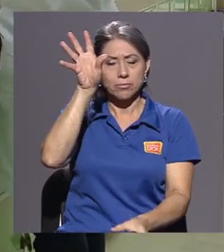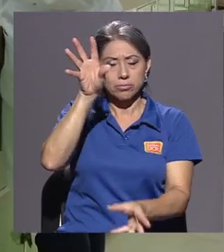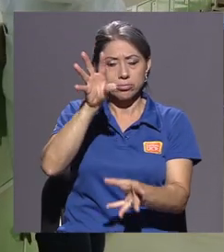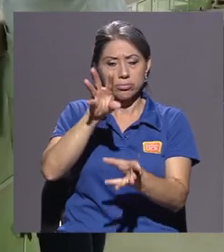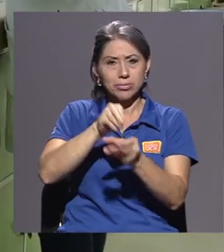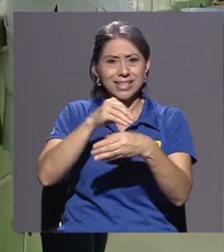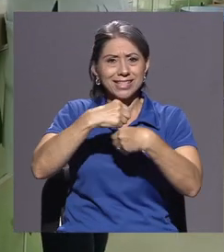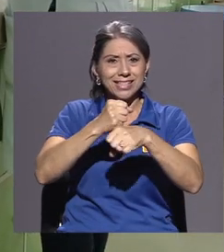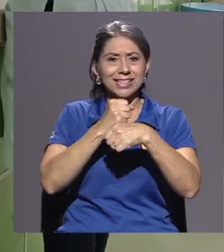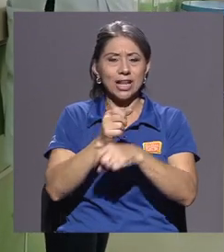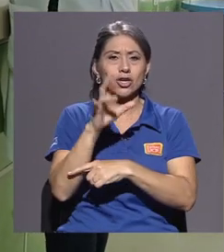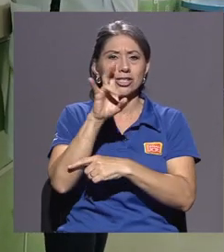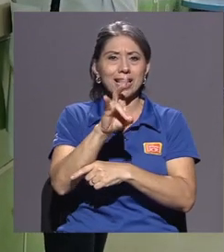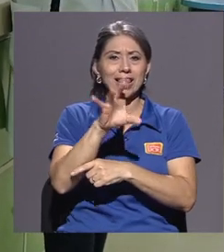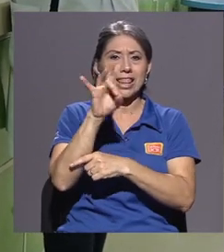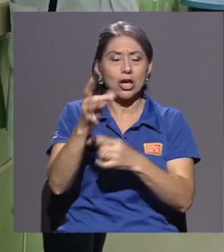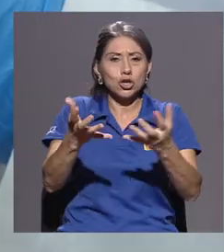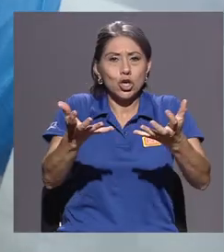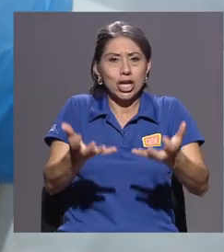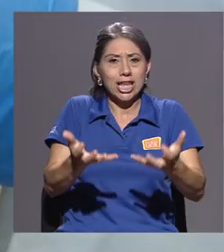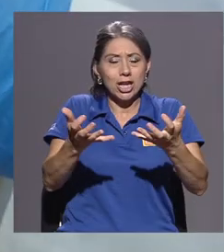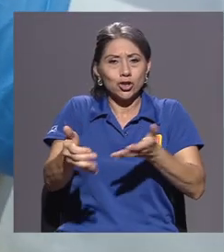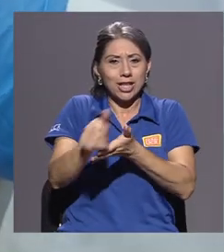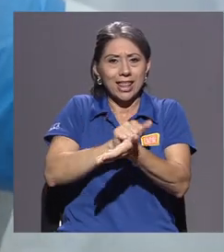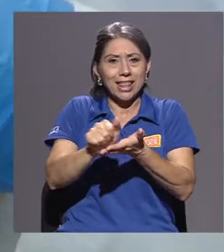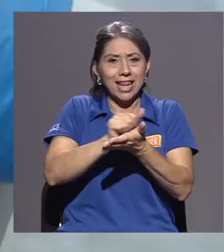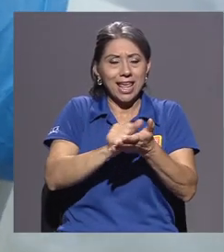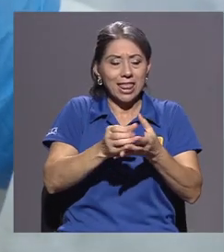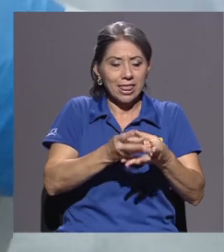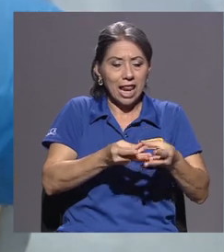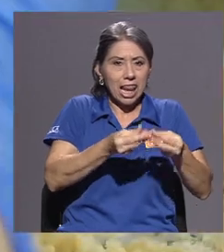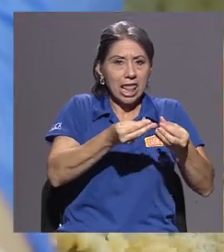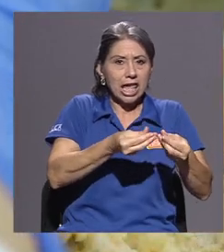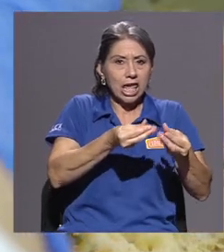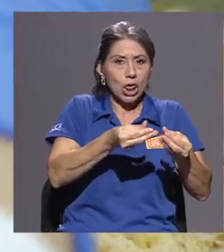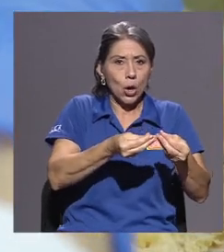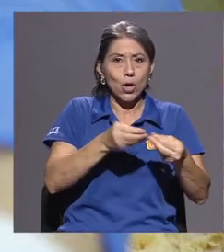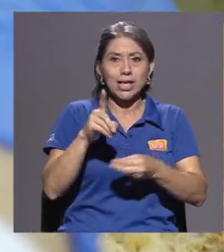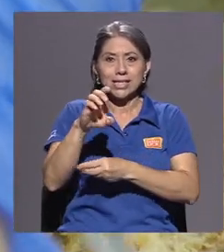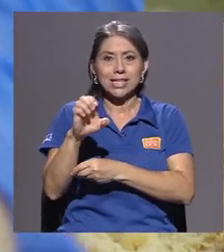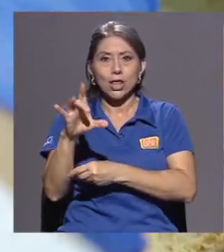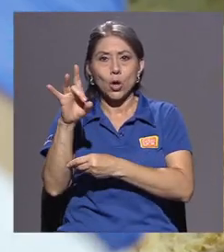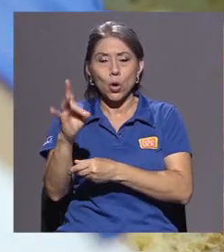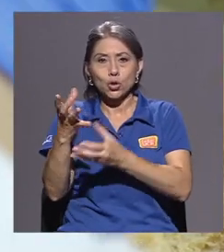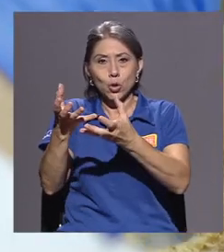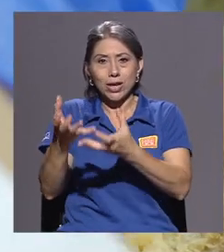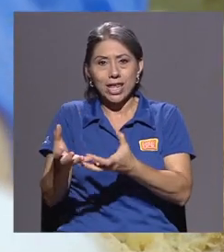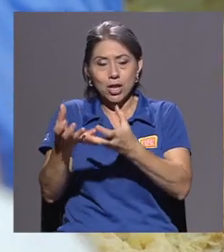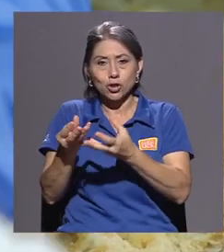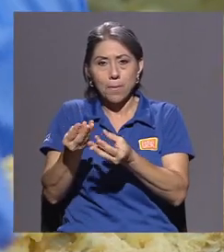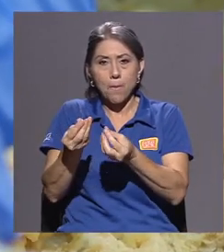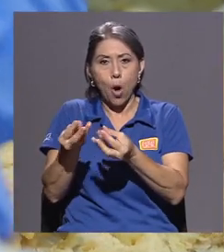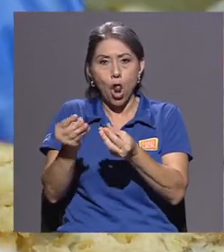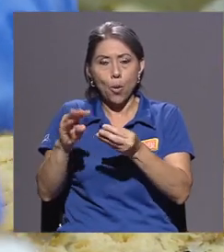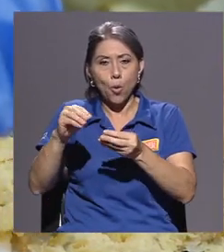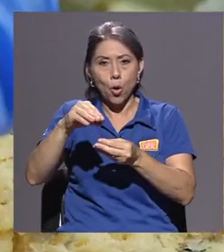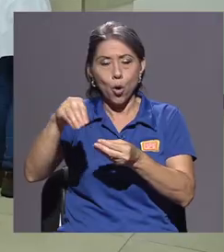se fabricaron 78 kilos de detergente líquido y 108 kilos de detergente en polvo.